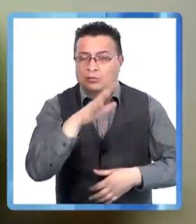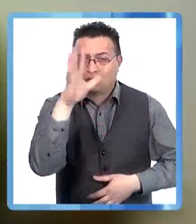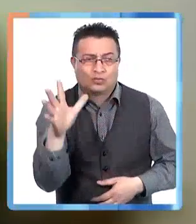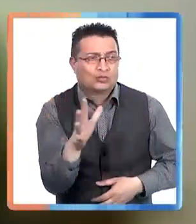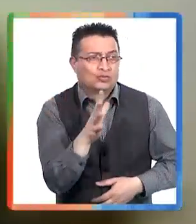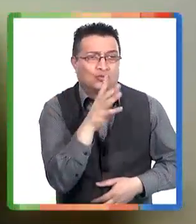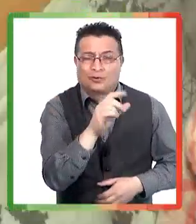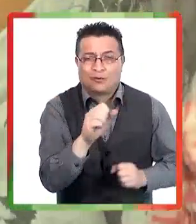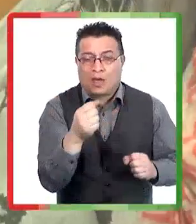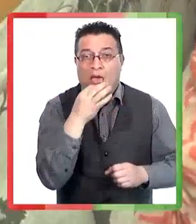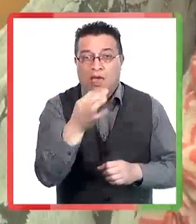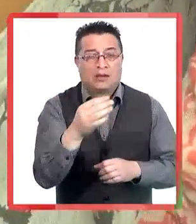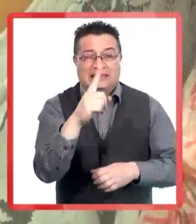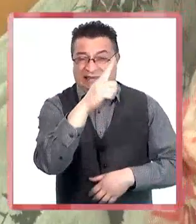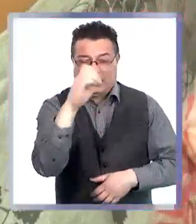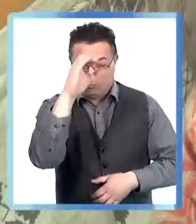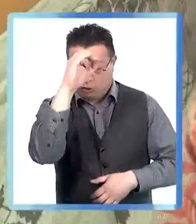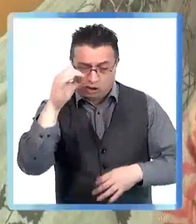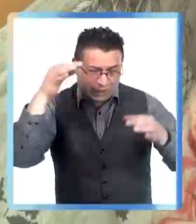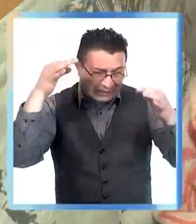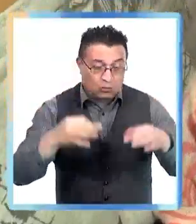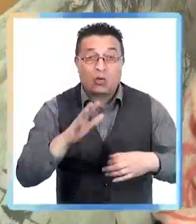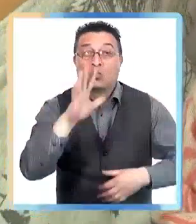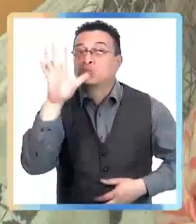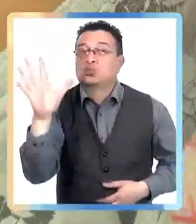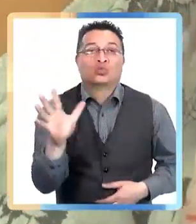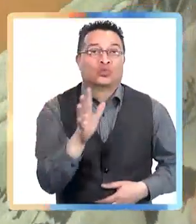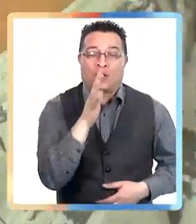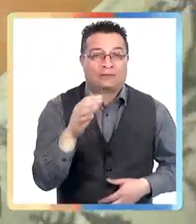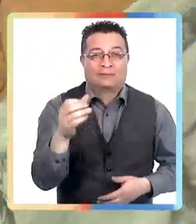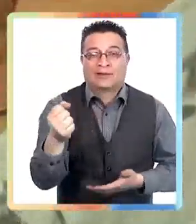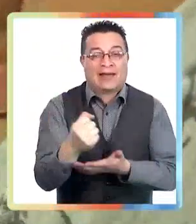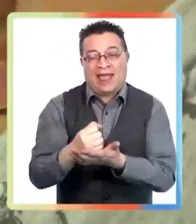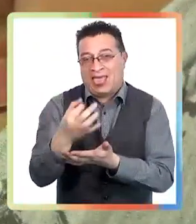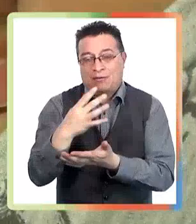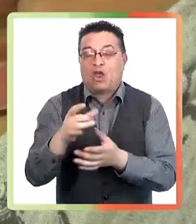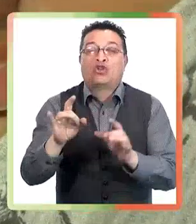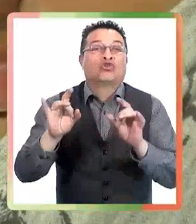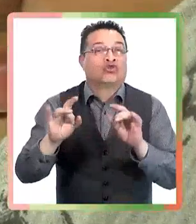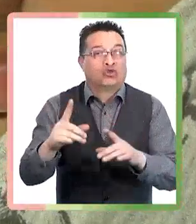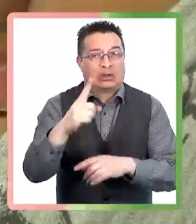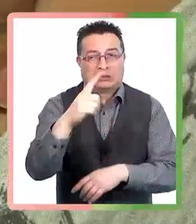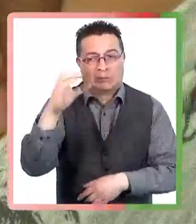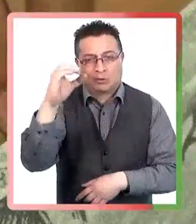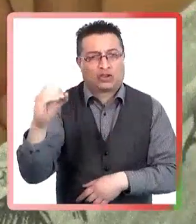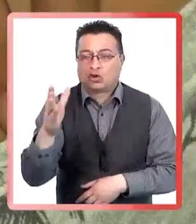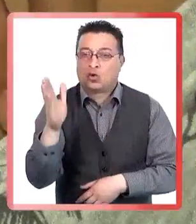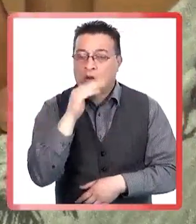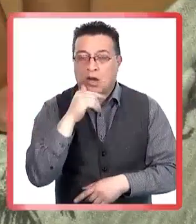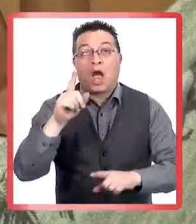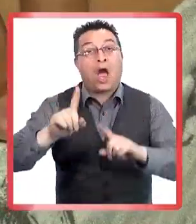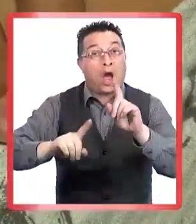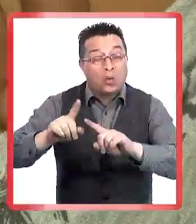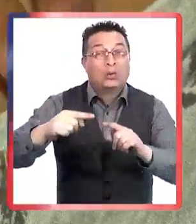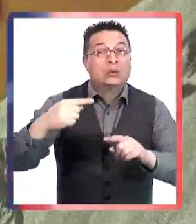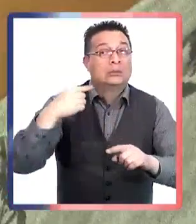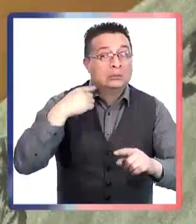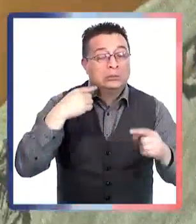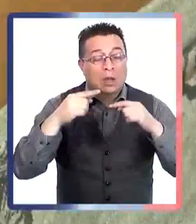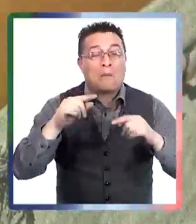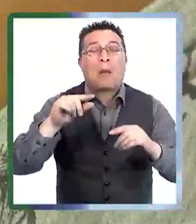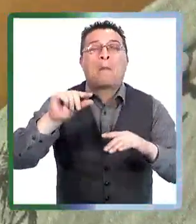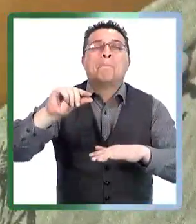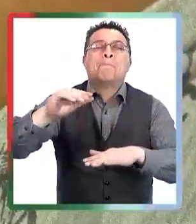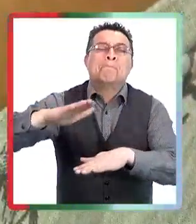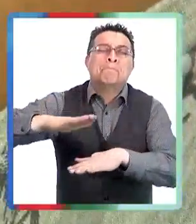son mínimas comparados con los problemas que da la enfermedad nativa en el fondo, la enfermedad natural. Por